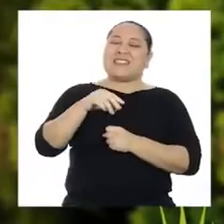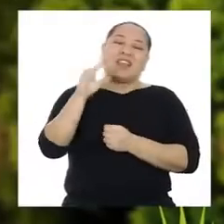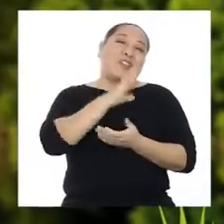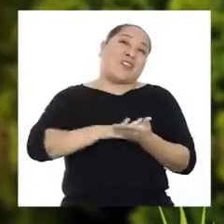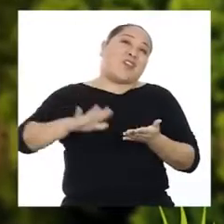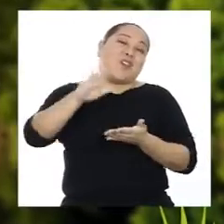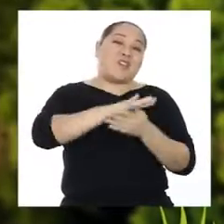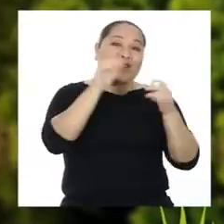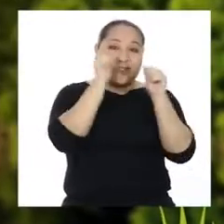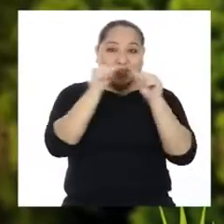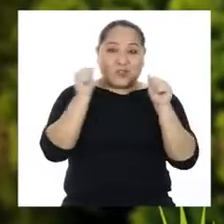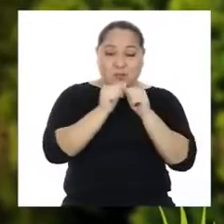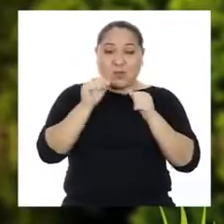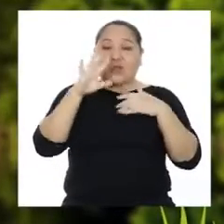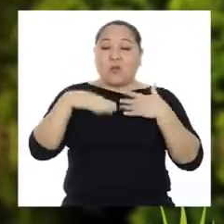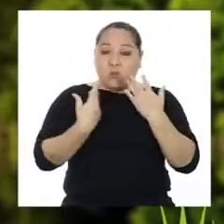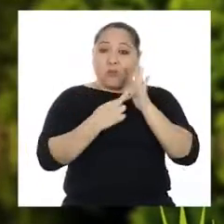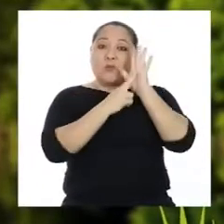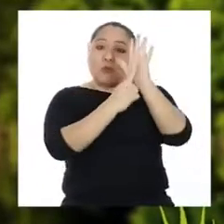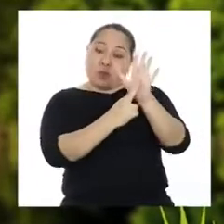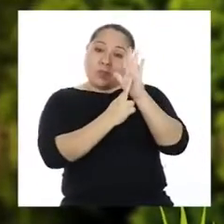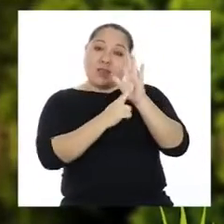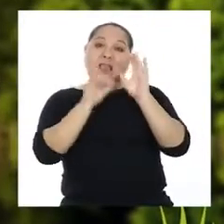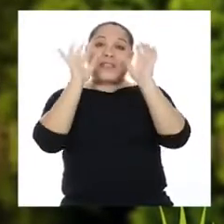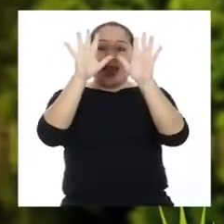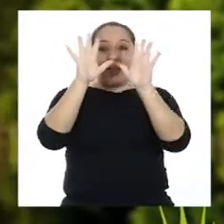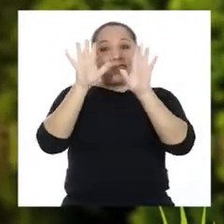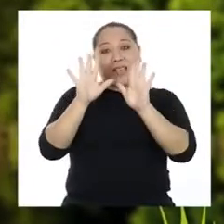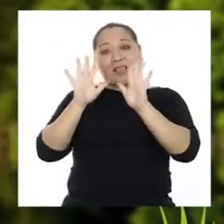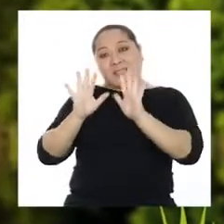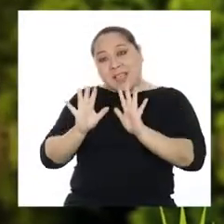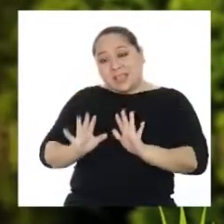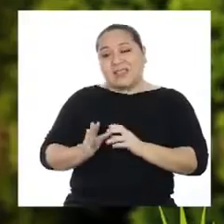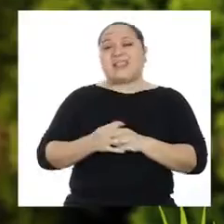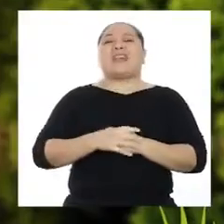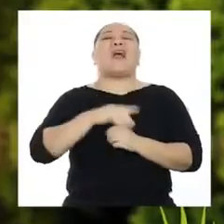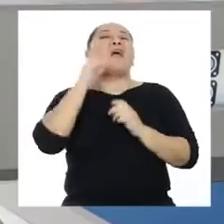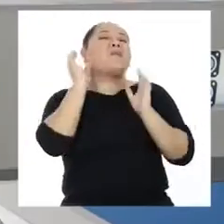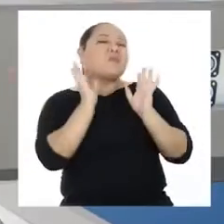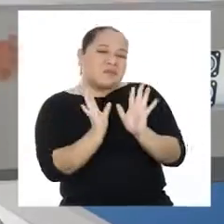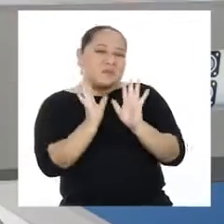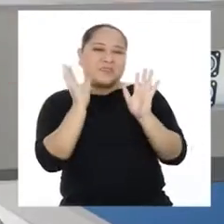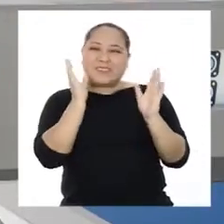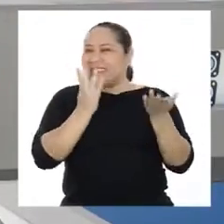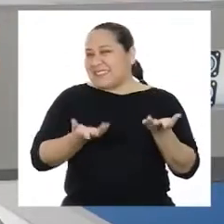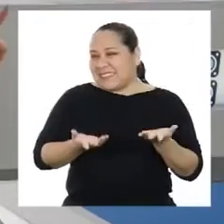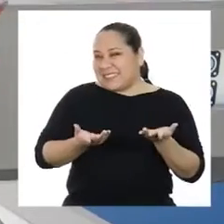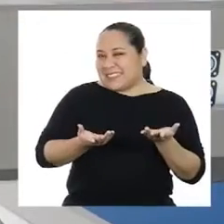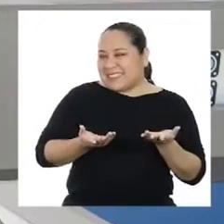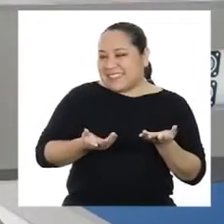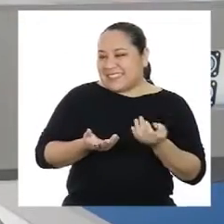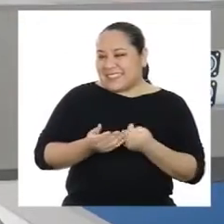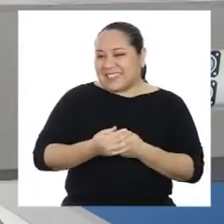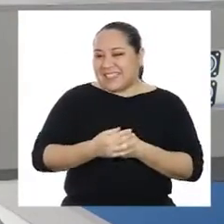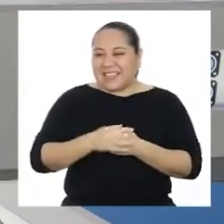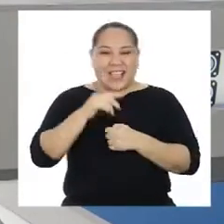Tetchy. Todas las cantidades se pueden representar de 10 en 10. Entonces,